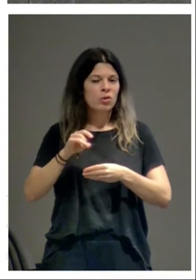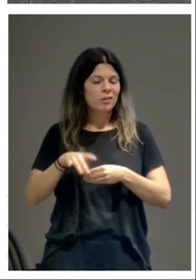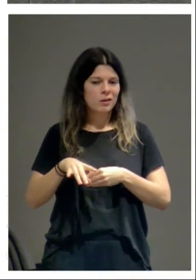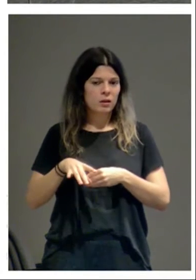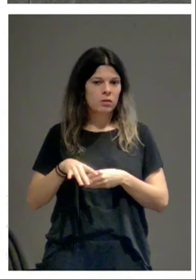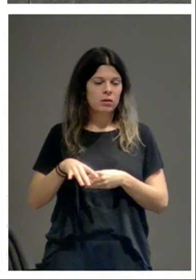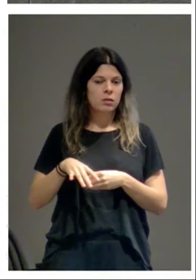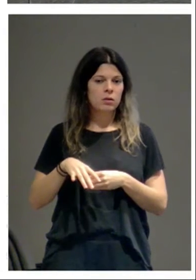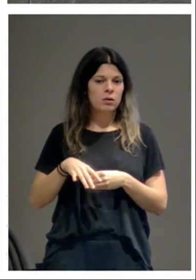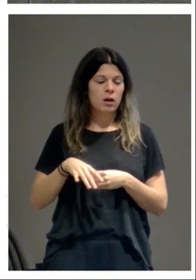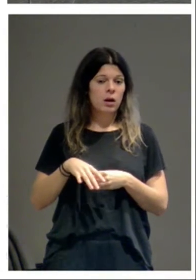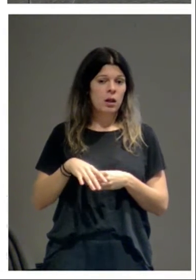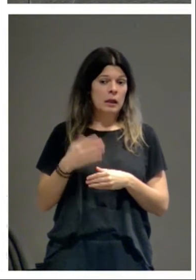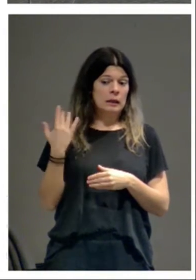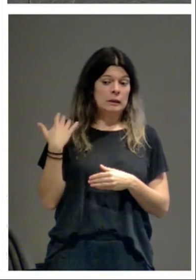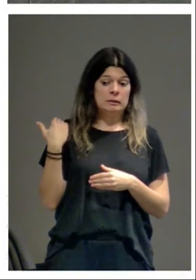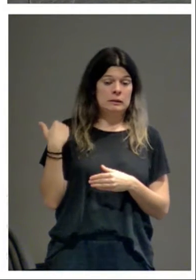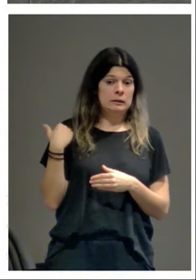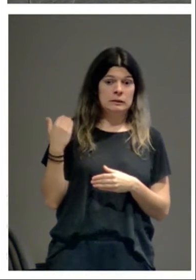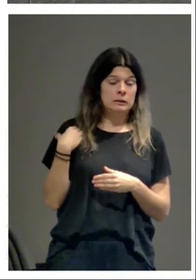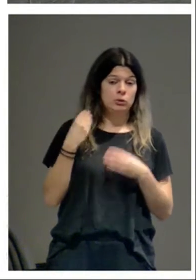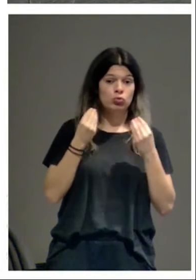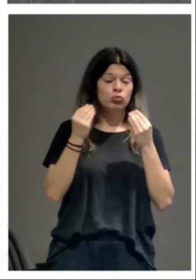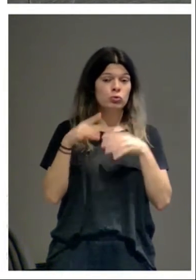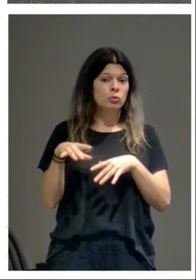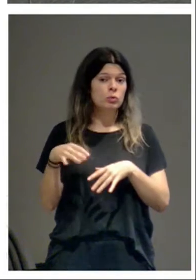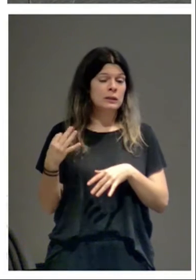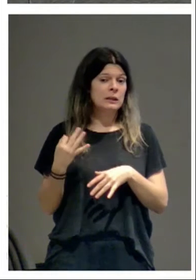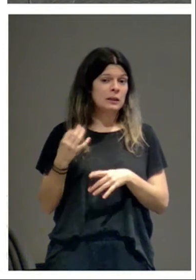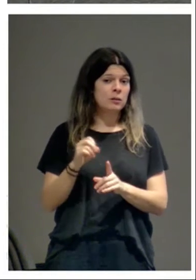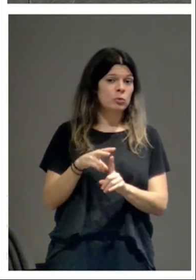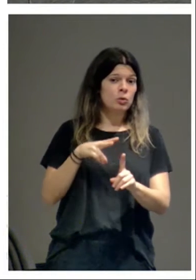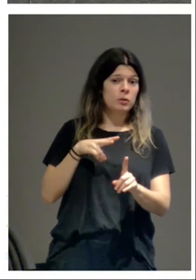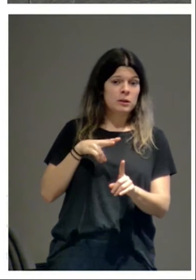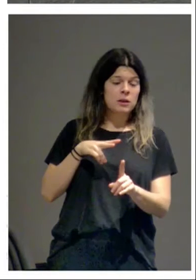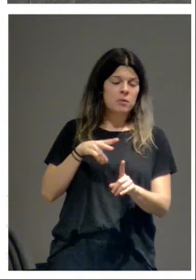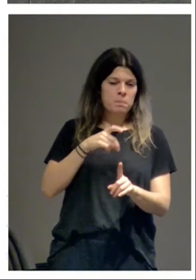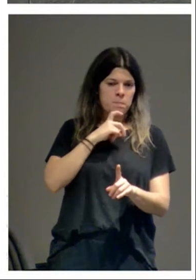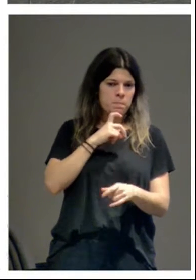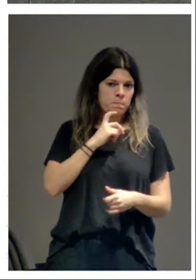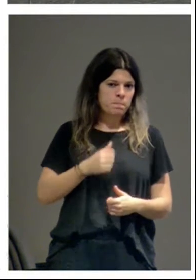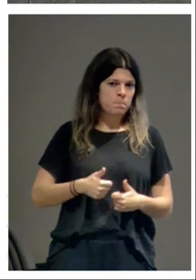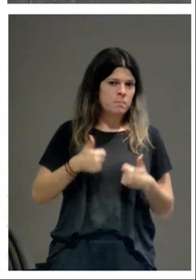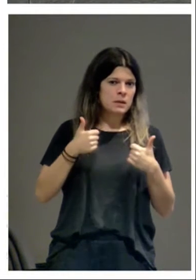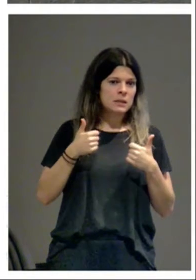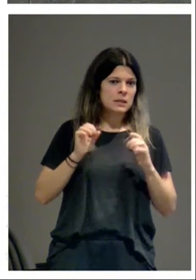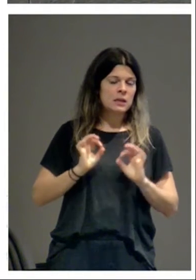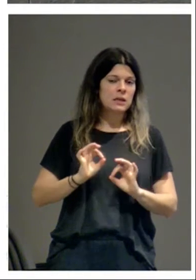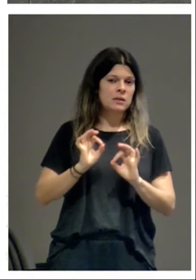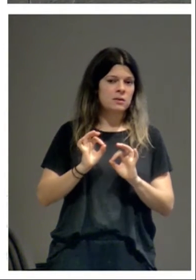sustituida en las últimas décadas por una visión cada vez más compleja. Podríamos decir que hay una